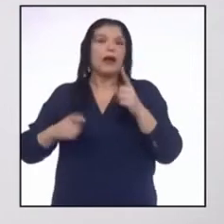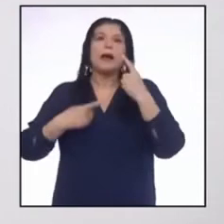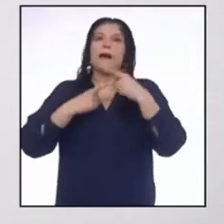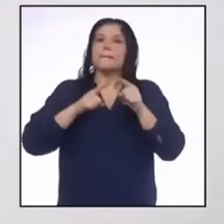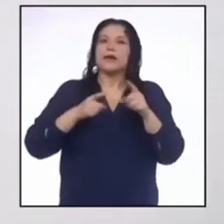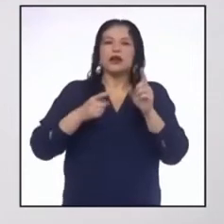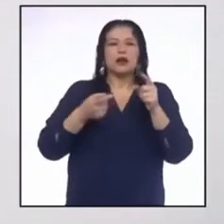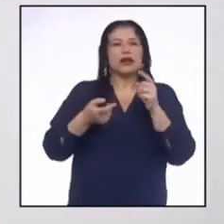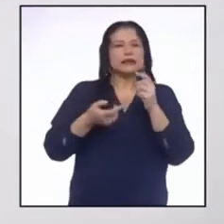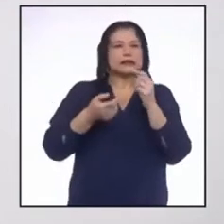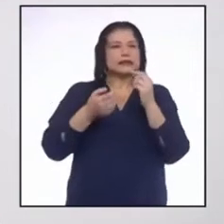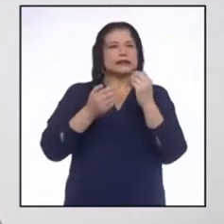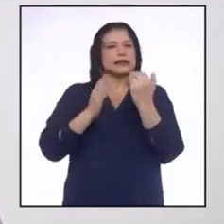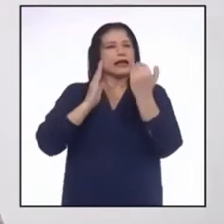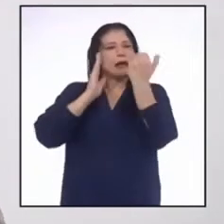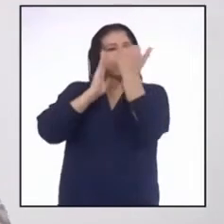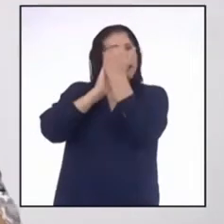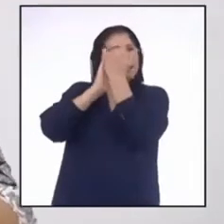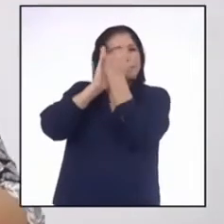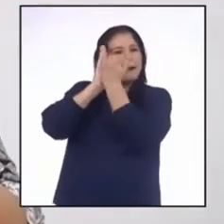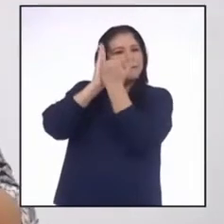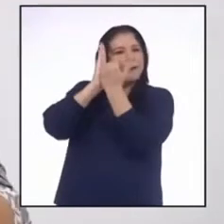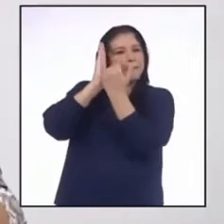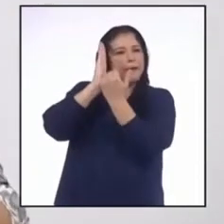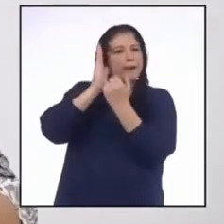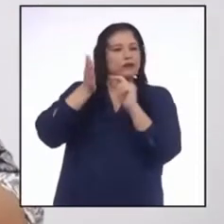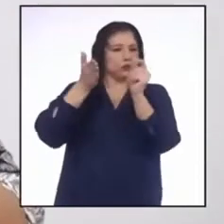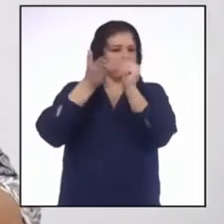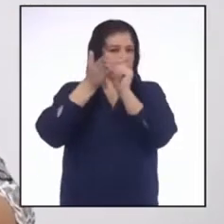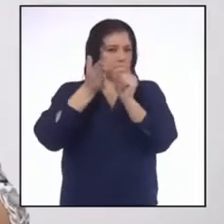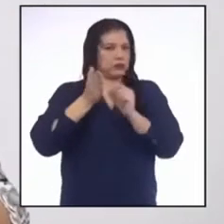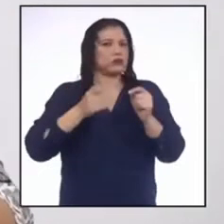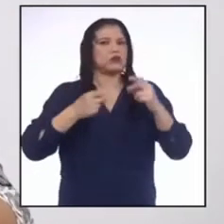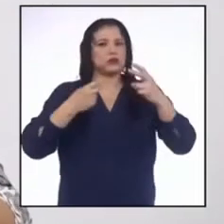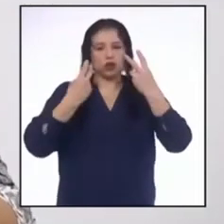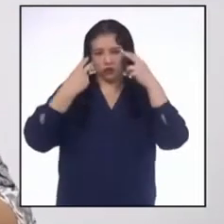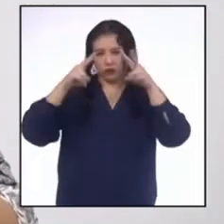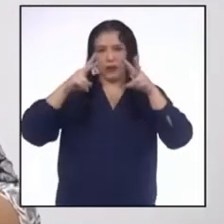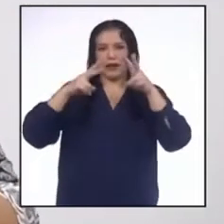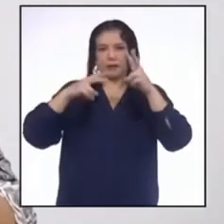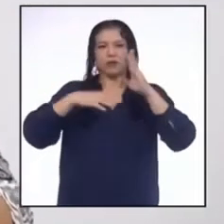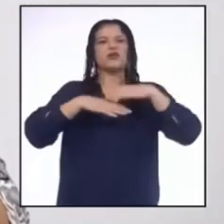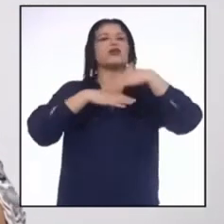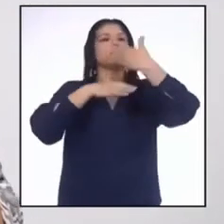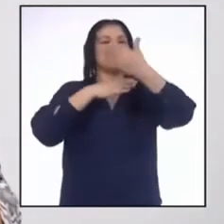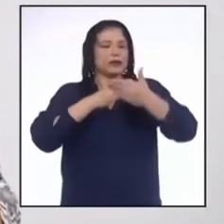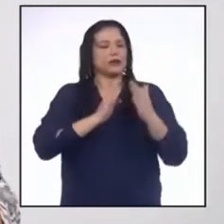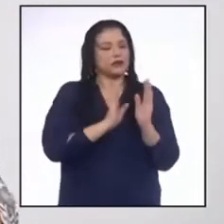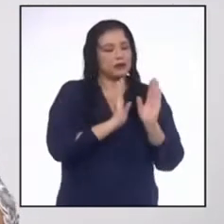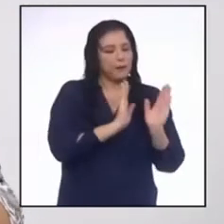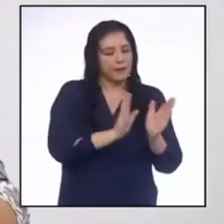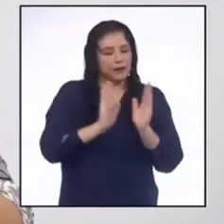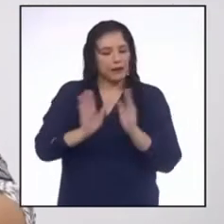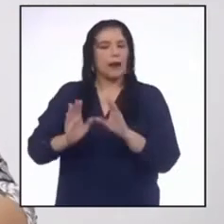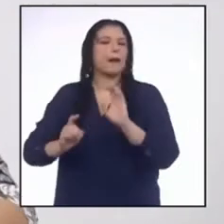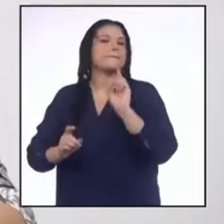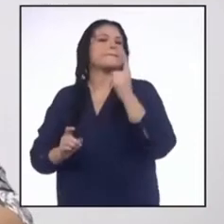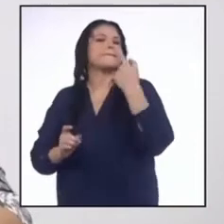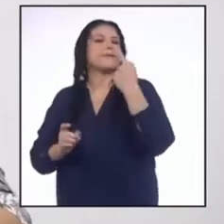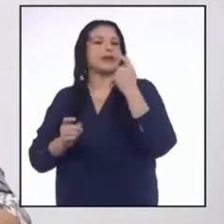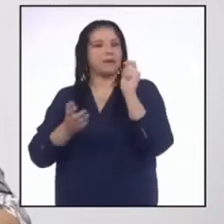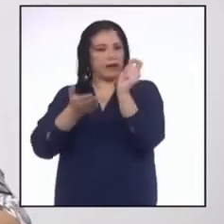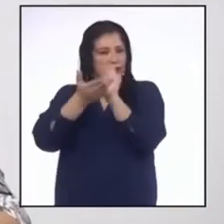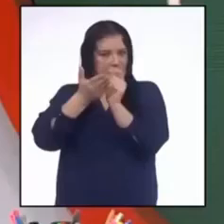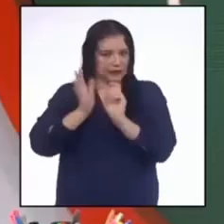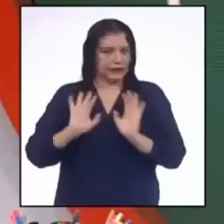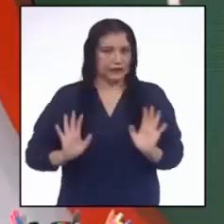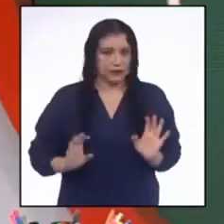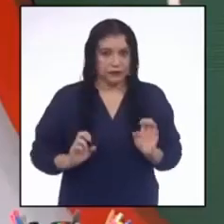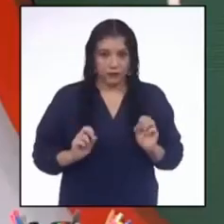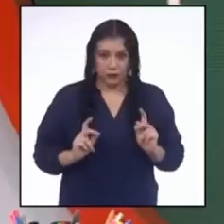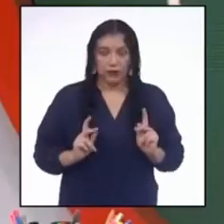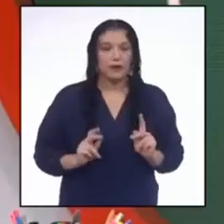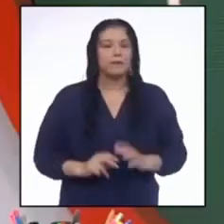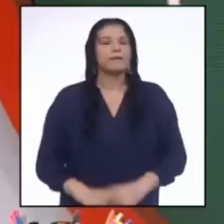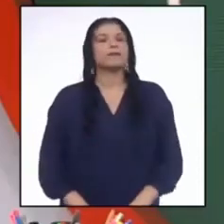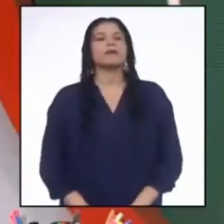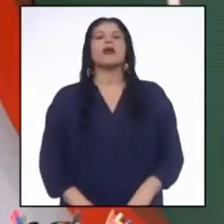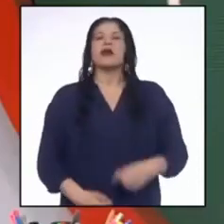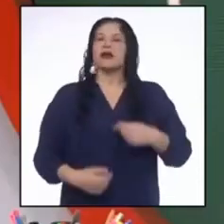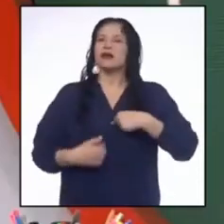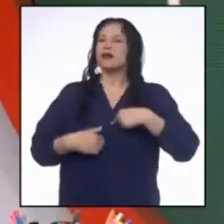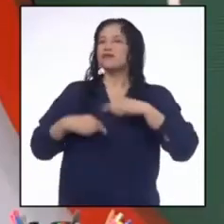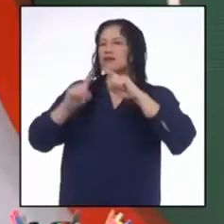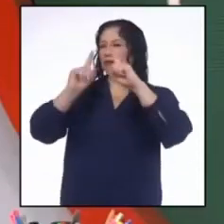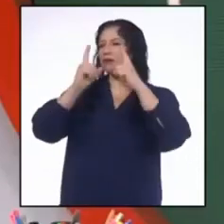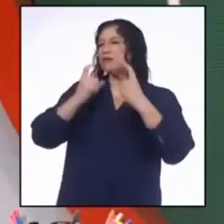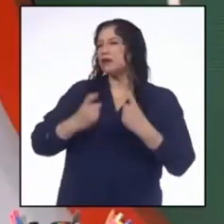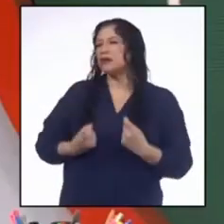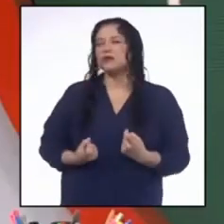detalles sobre este tipo de texto los veremos cuando estemos planificando nuestra primera versión del afiche. Profesora, yo